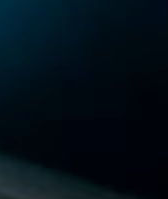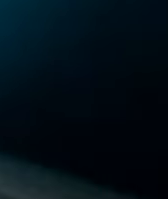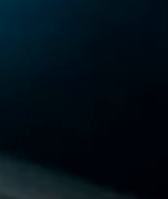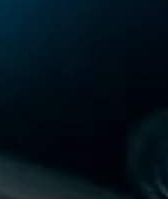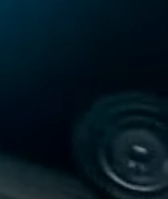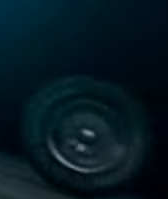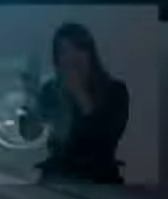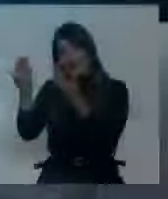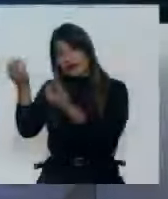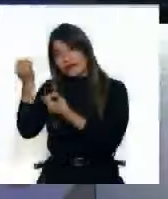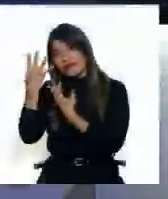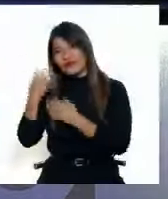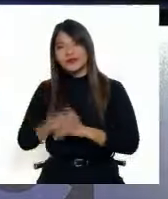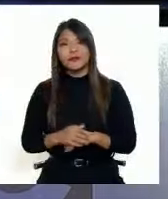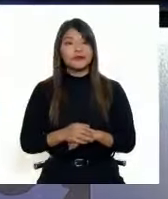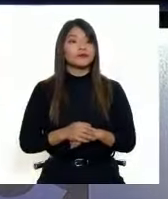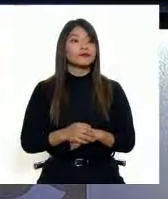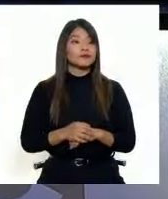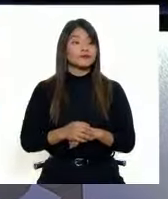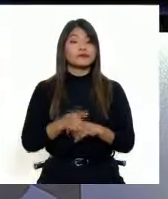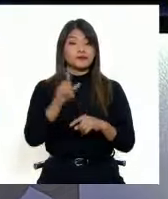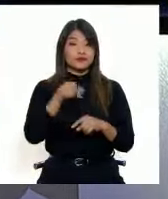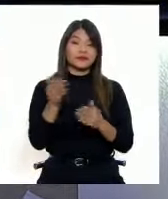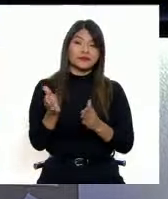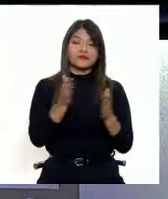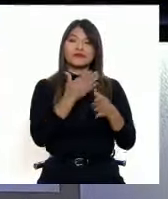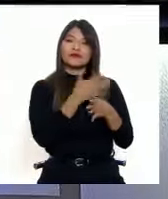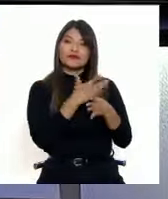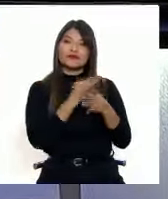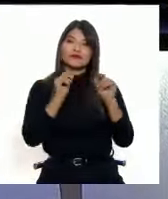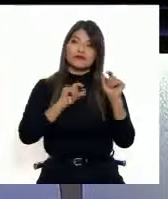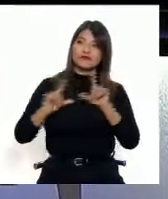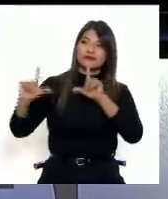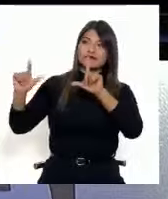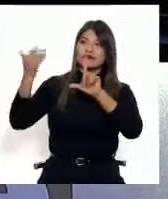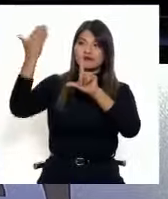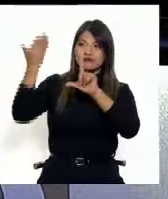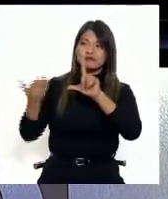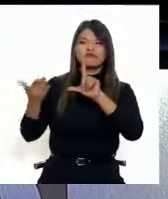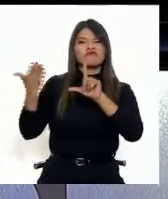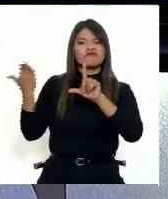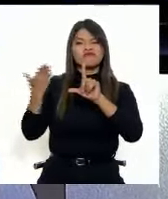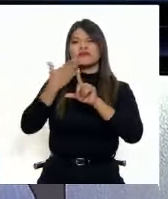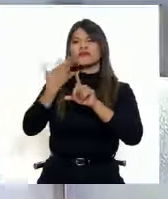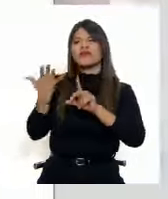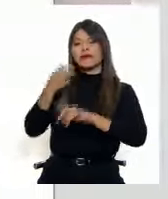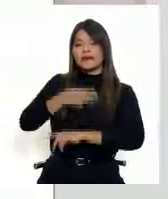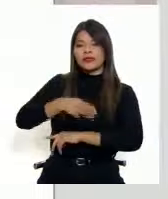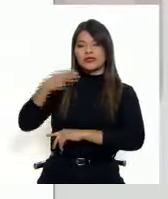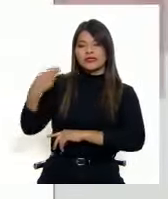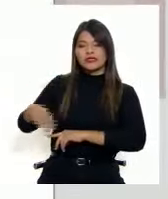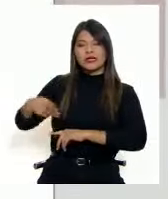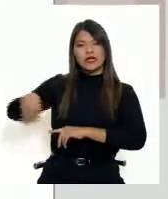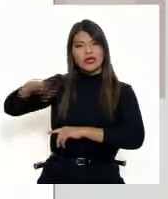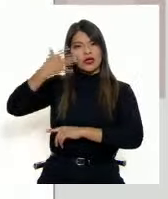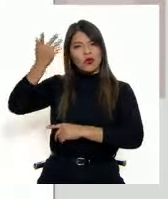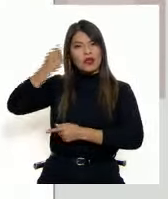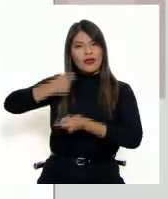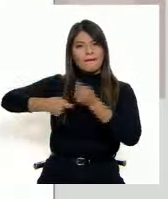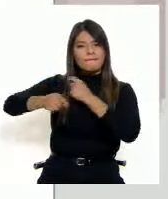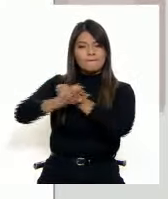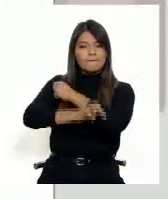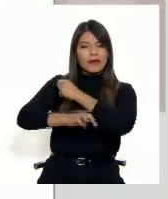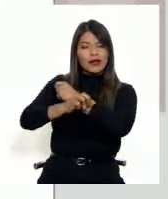Gracias por la información. Amigos, a compartir ahora con ustedes un comunicado del Ministerio de Relaciones Exteriores respecto a lo ocurrido en los